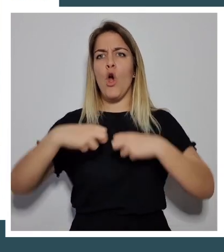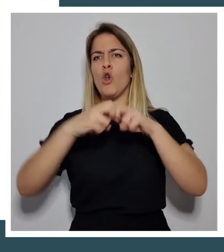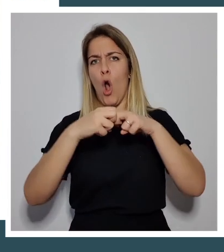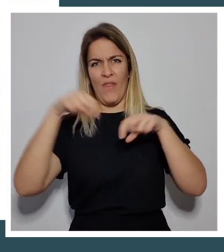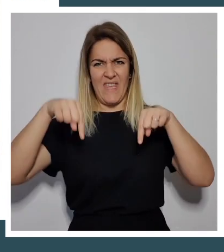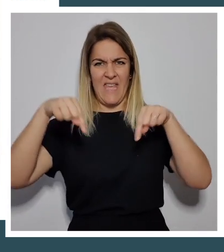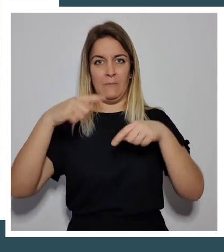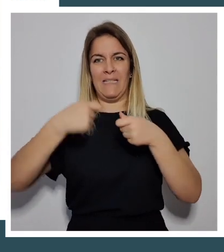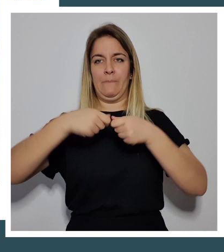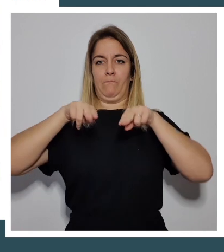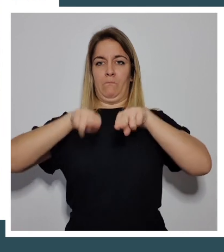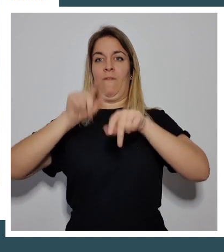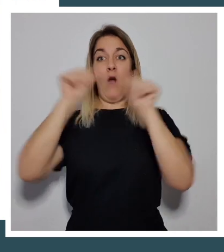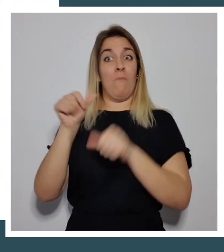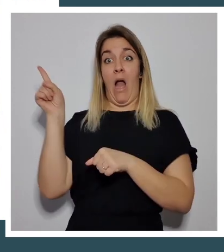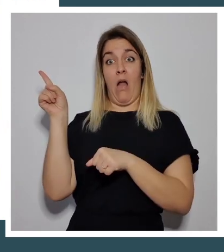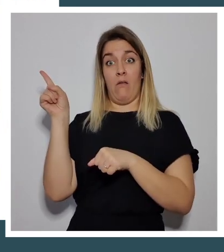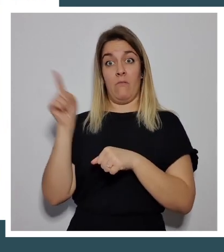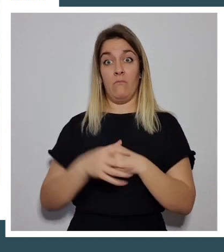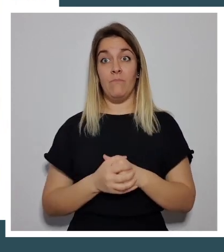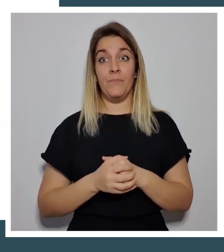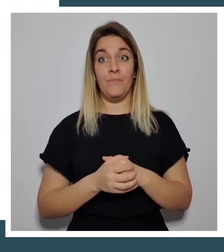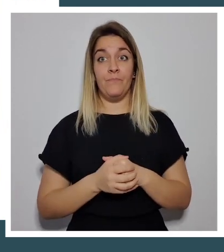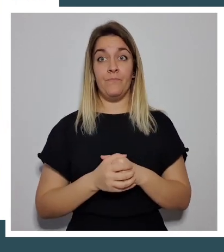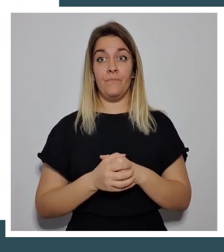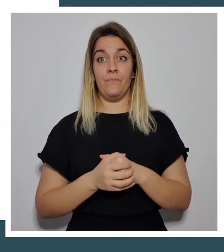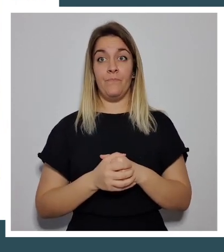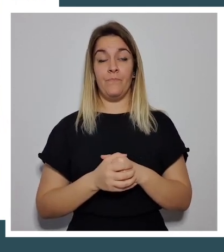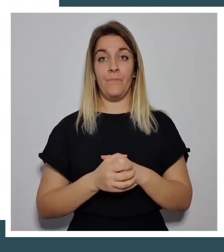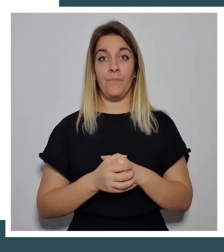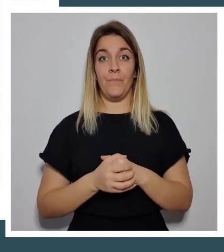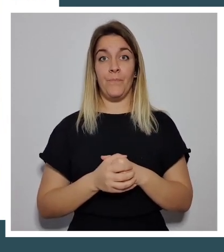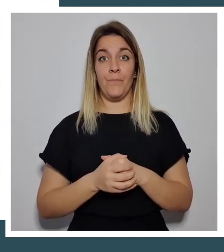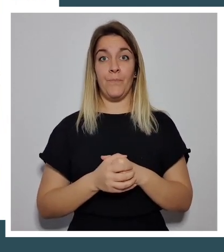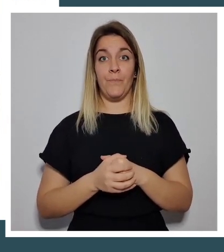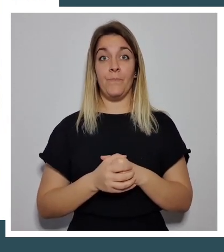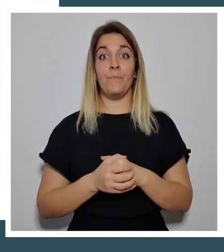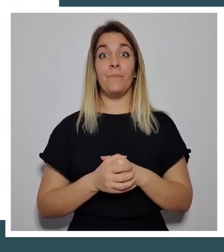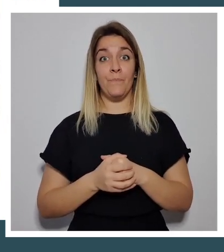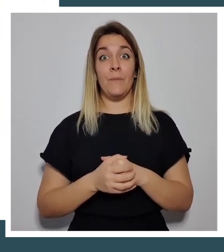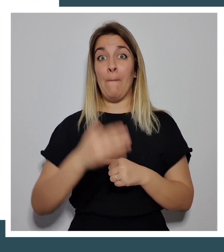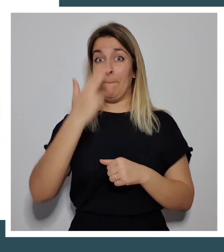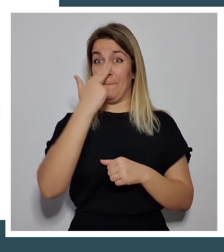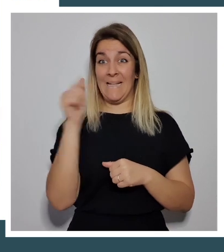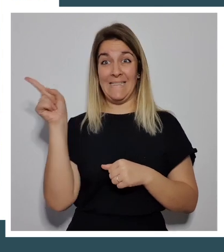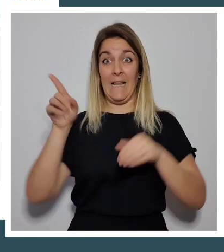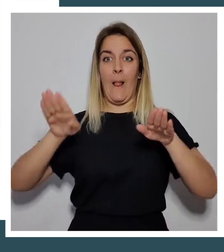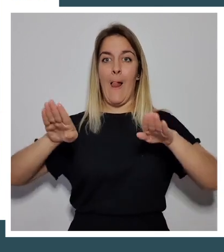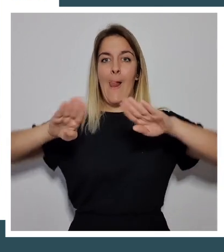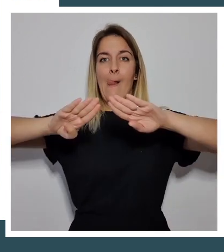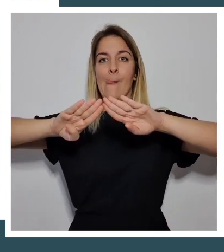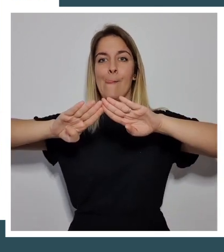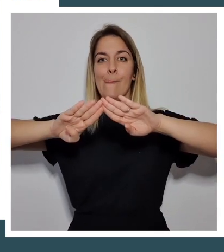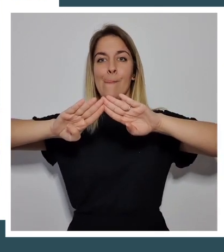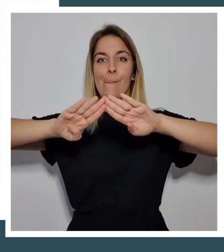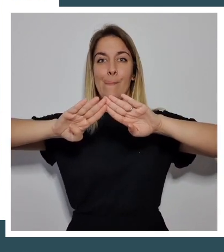las rodillas. Yo lo voy a hacer un poquito exagerado para que lo vean. Y nos tocamos las puntas de los pies separando talones.